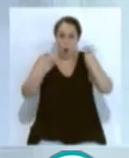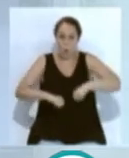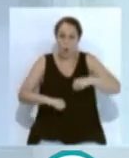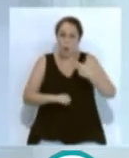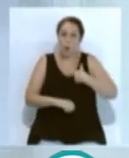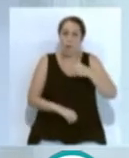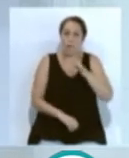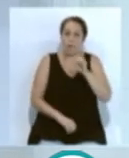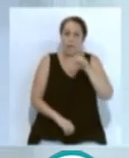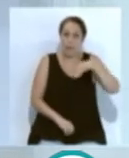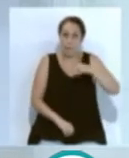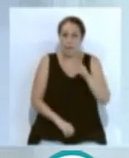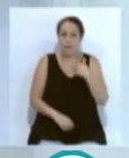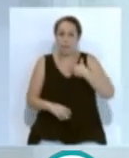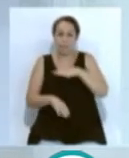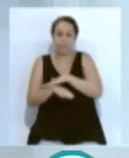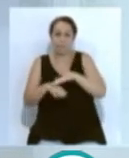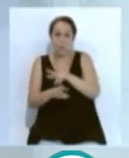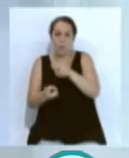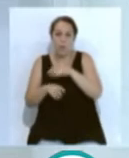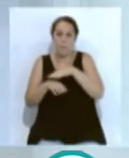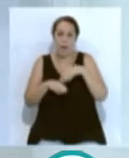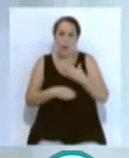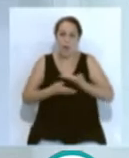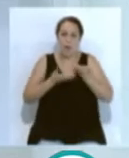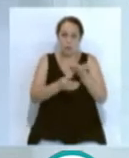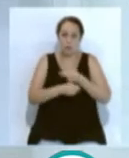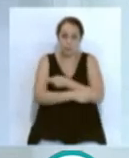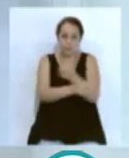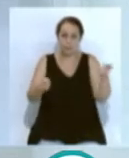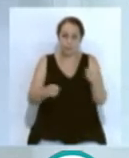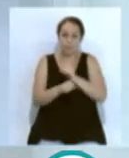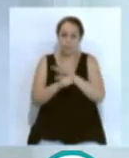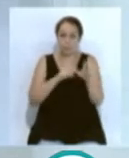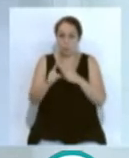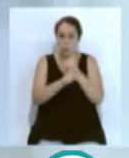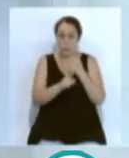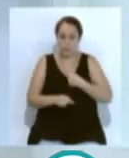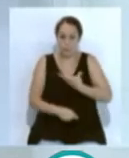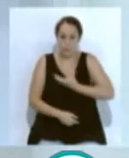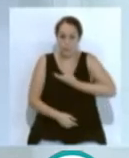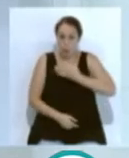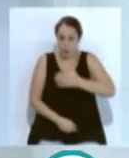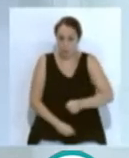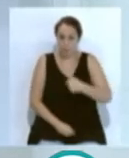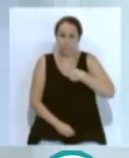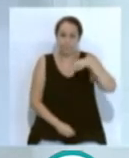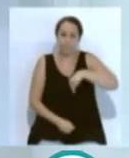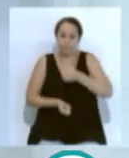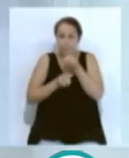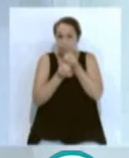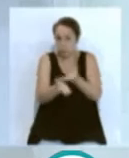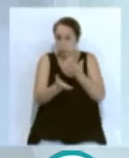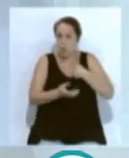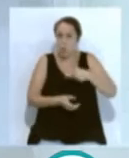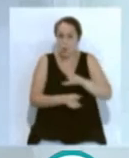FEMP y el Ministerio de Hacienda para el reparto de ayudas para la lucha contra el coronavirus. José María González ha compartido este discurso en